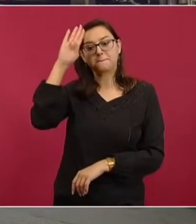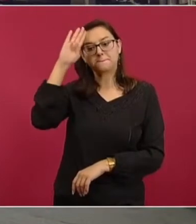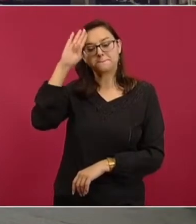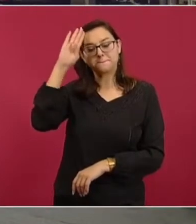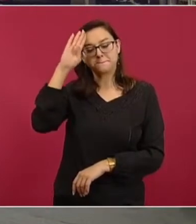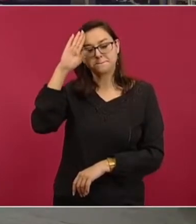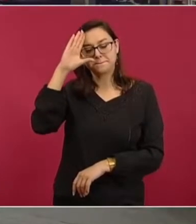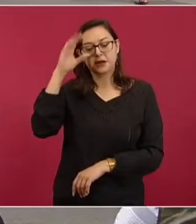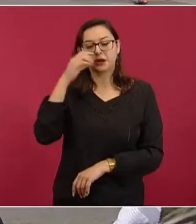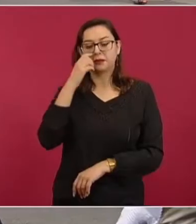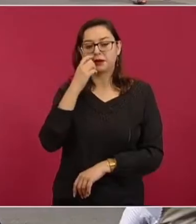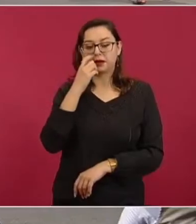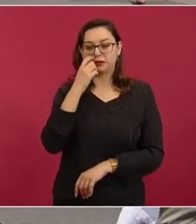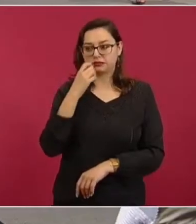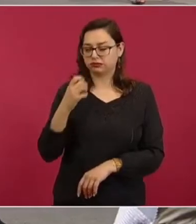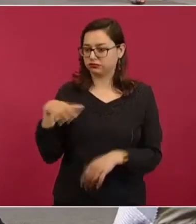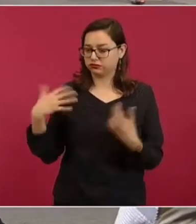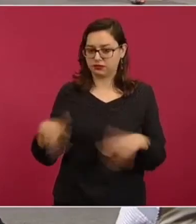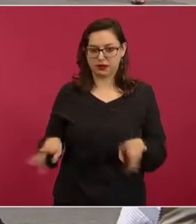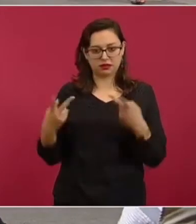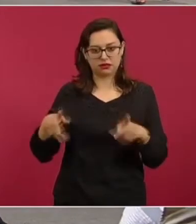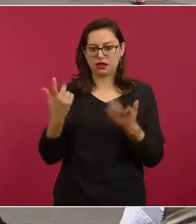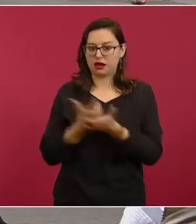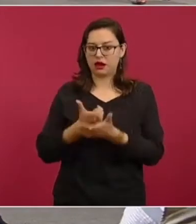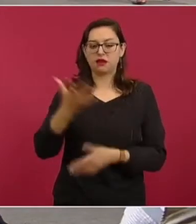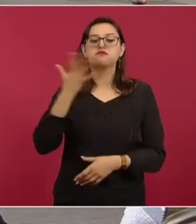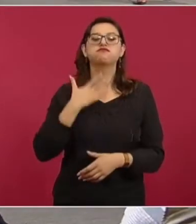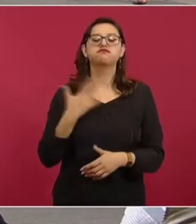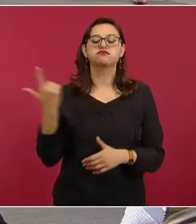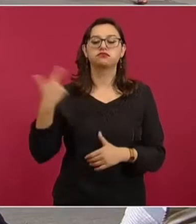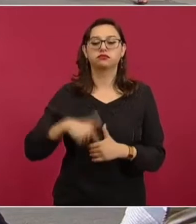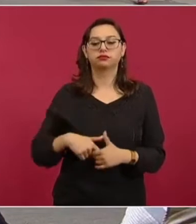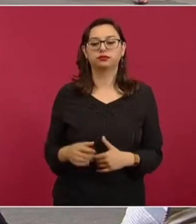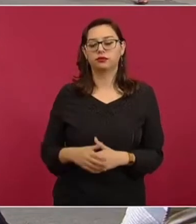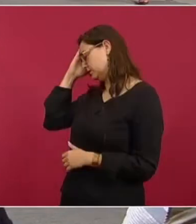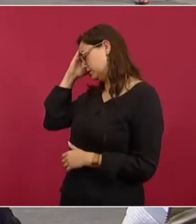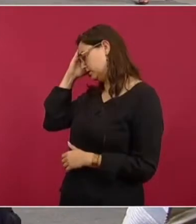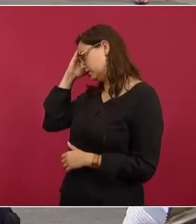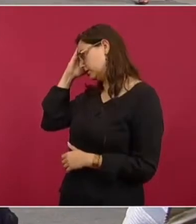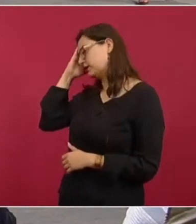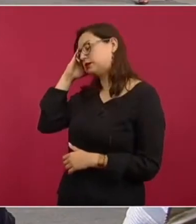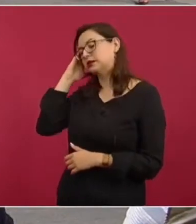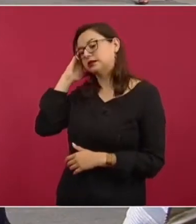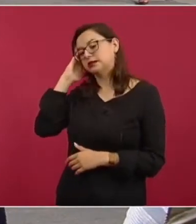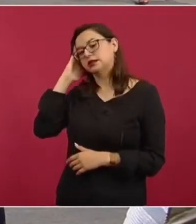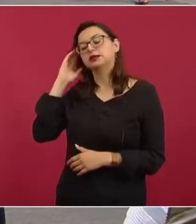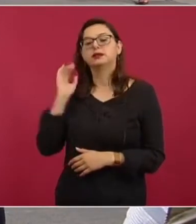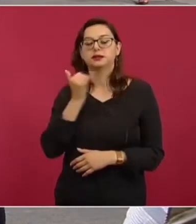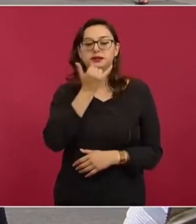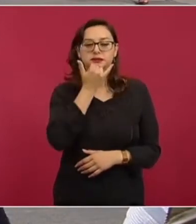Pero para poner un ejemplo, el caso del gas iba arriba,